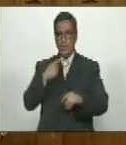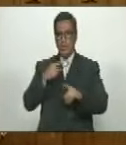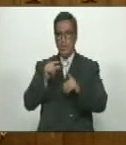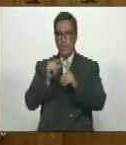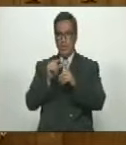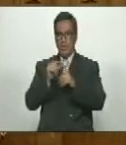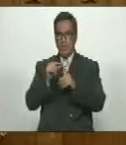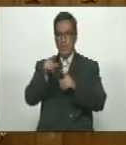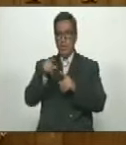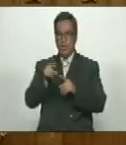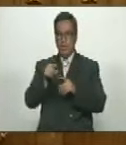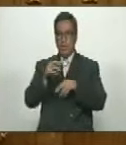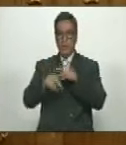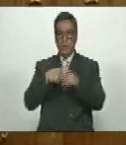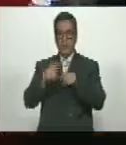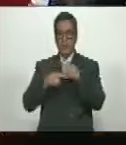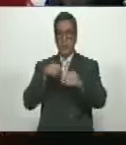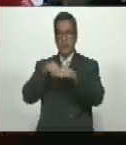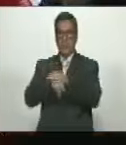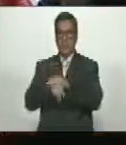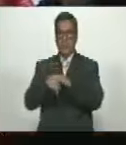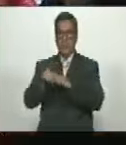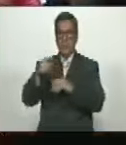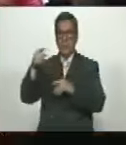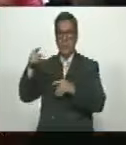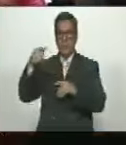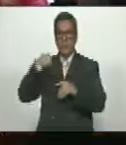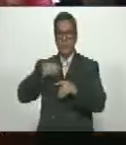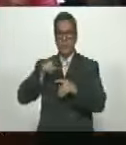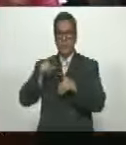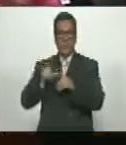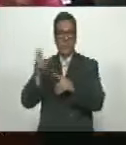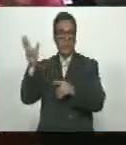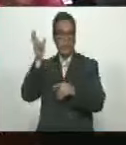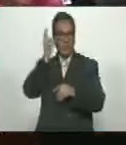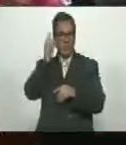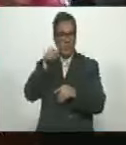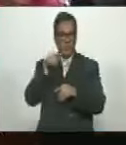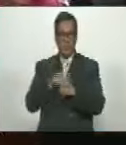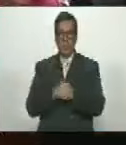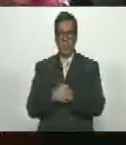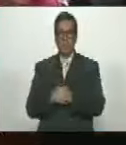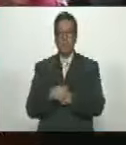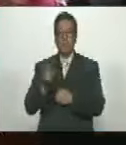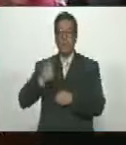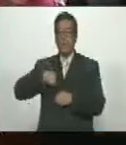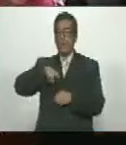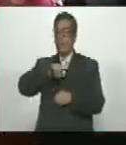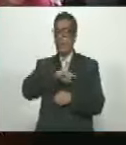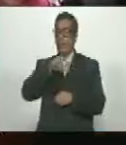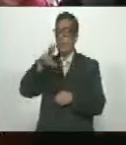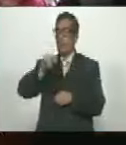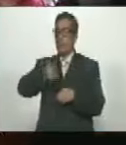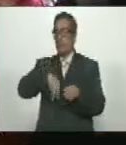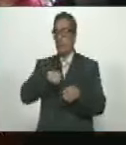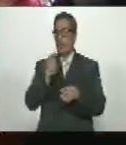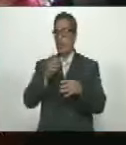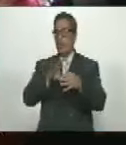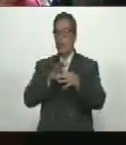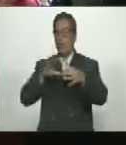una opinión en relación a la intervención que acabamos de escuchar. Nosotros no podemos aislar